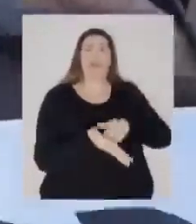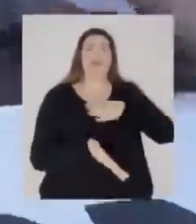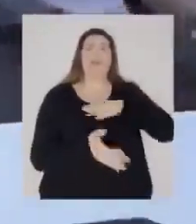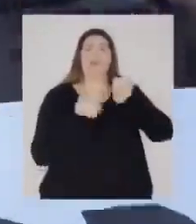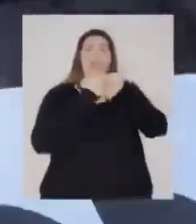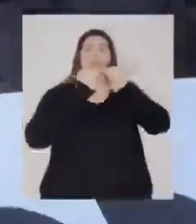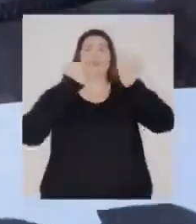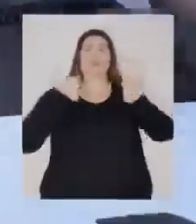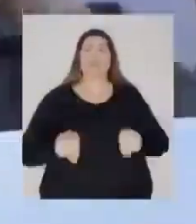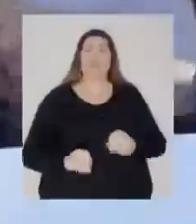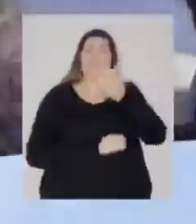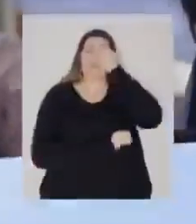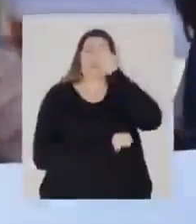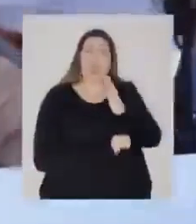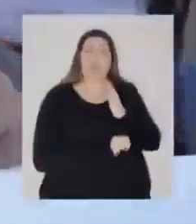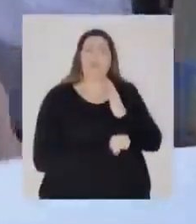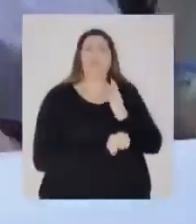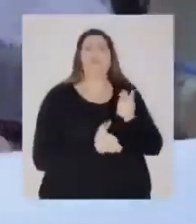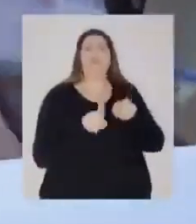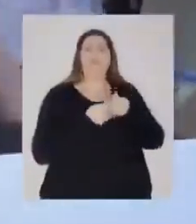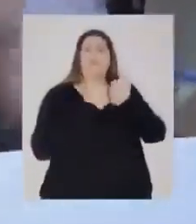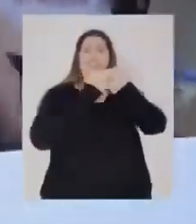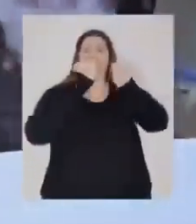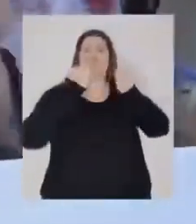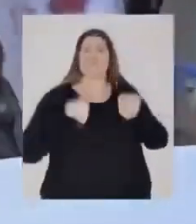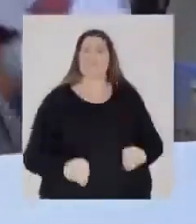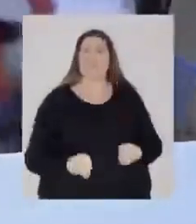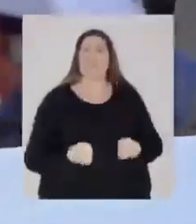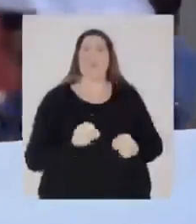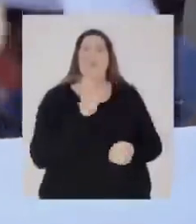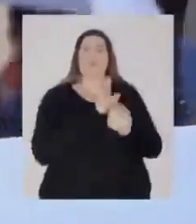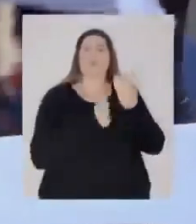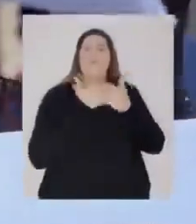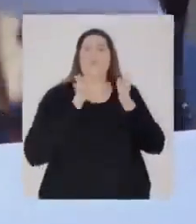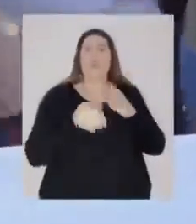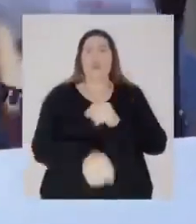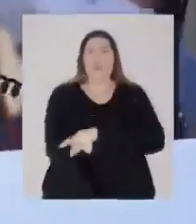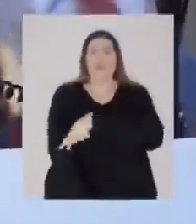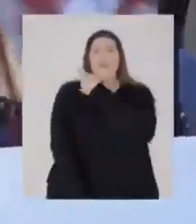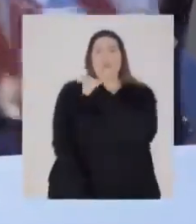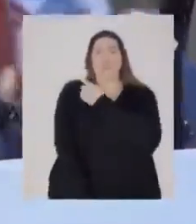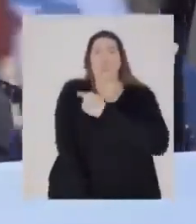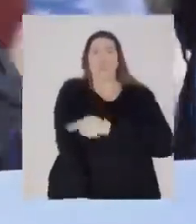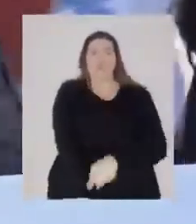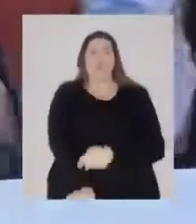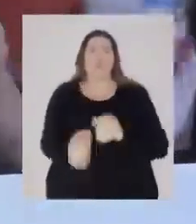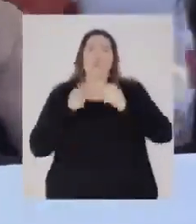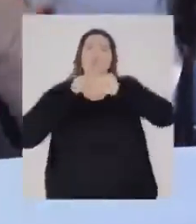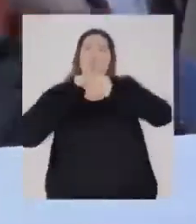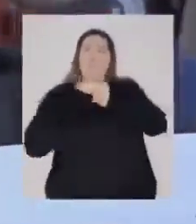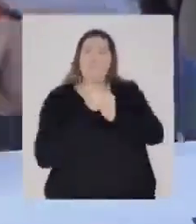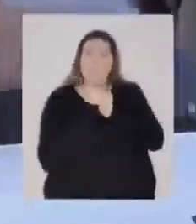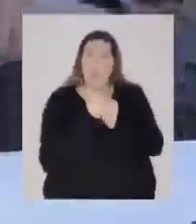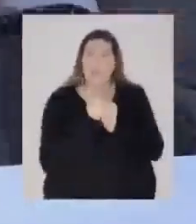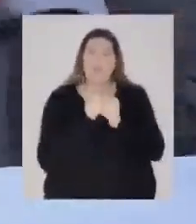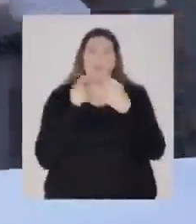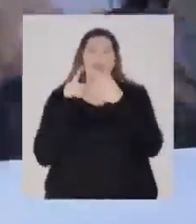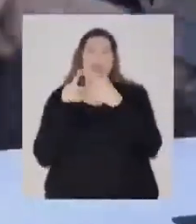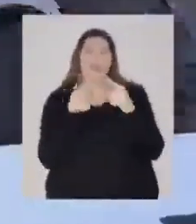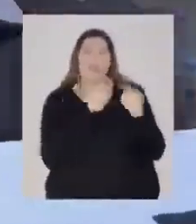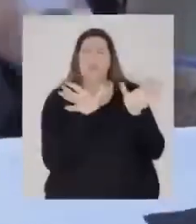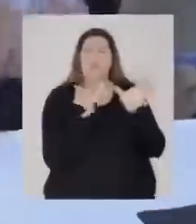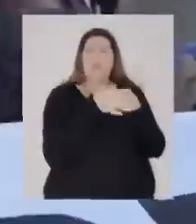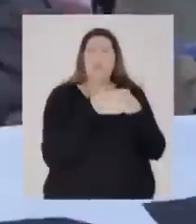miserable como este sistema neoliberal. De norte a sur del país están las compañeras y compañeros de distintas